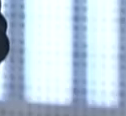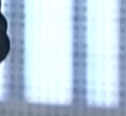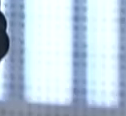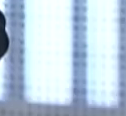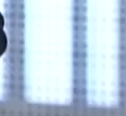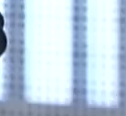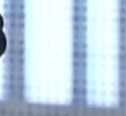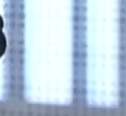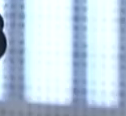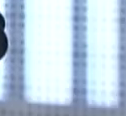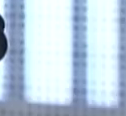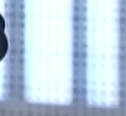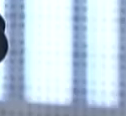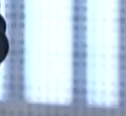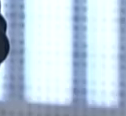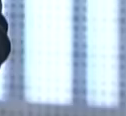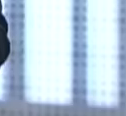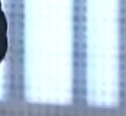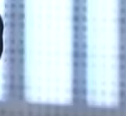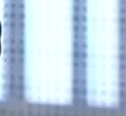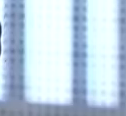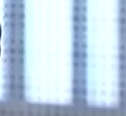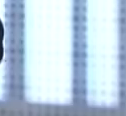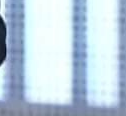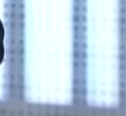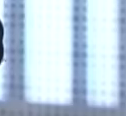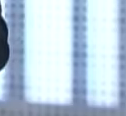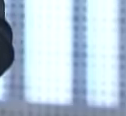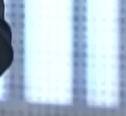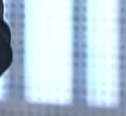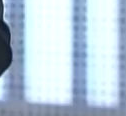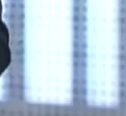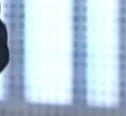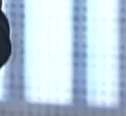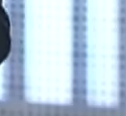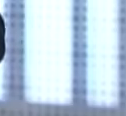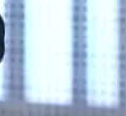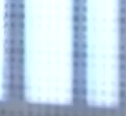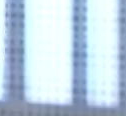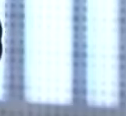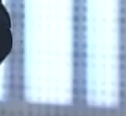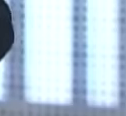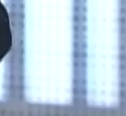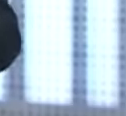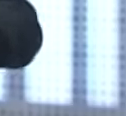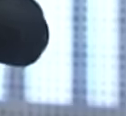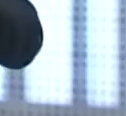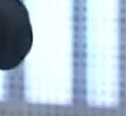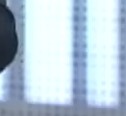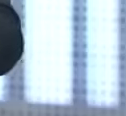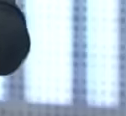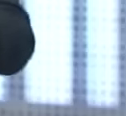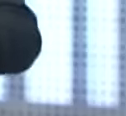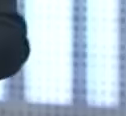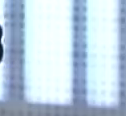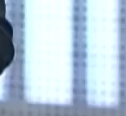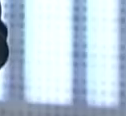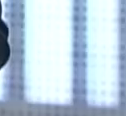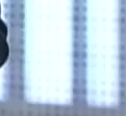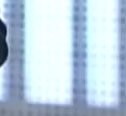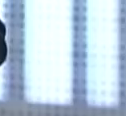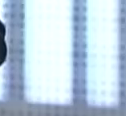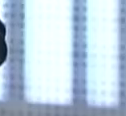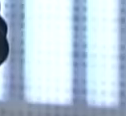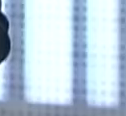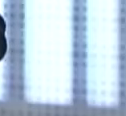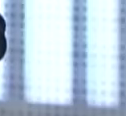instrumentalización, lamentablemente, de la CPI al servicio de los Estados Unidos. Y me gustaría ya saber el análisis que ya hacía a través de las redes